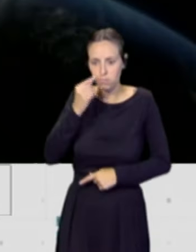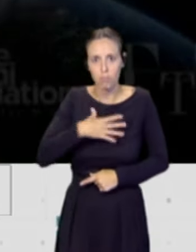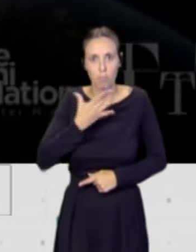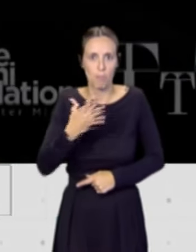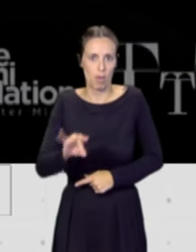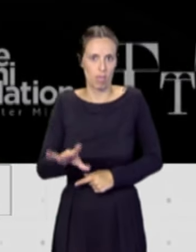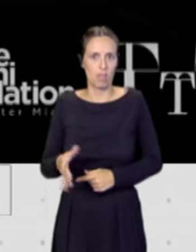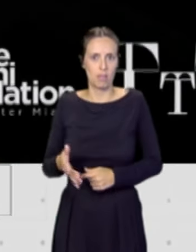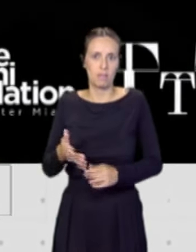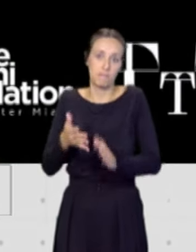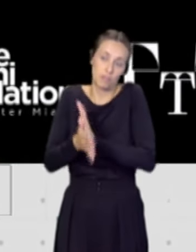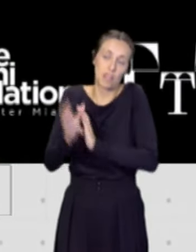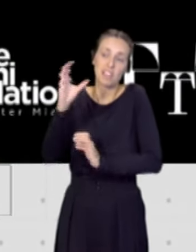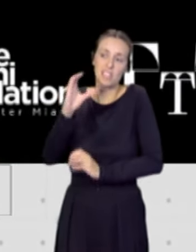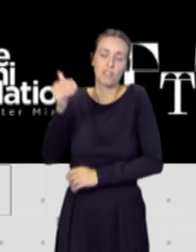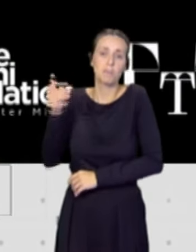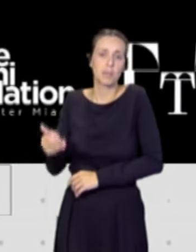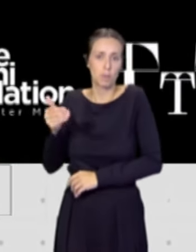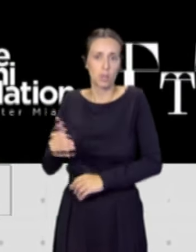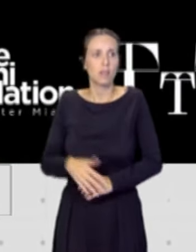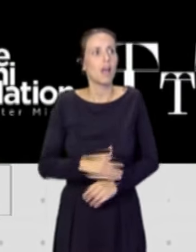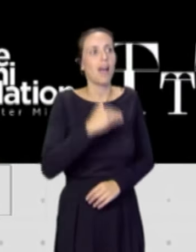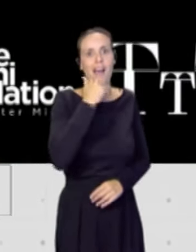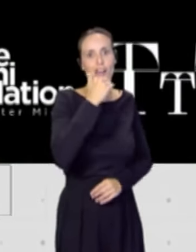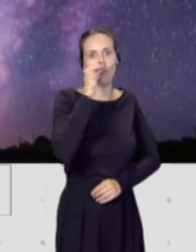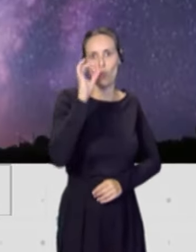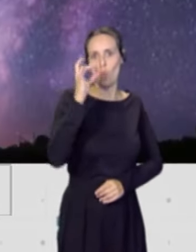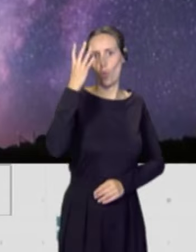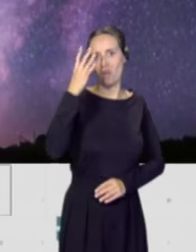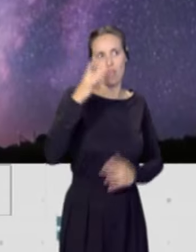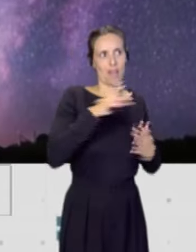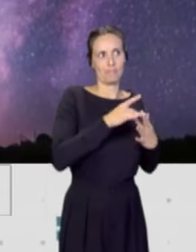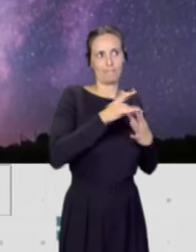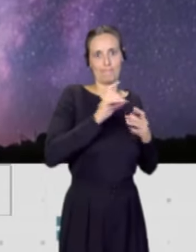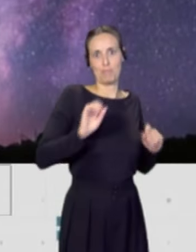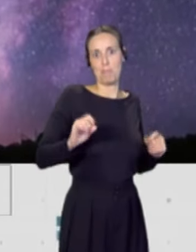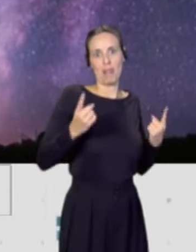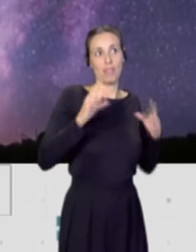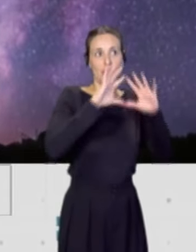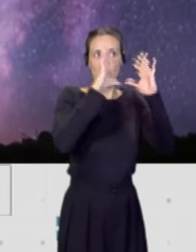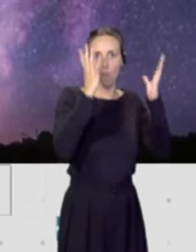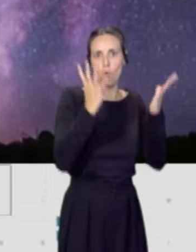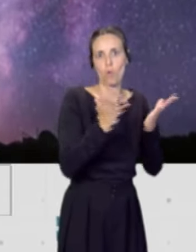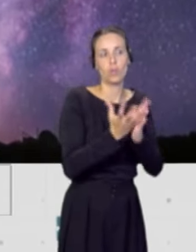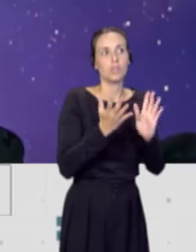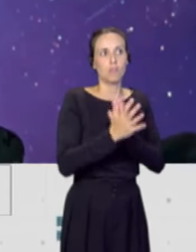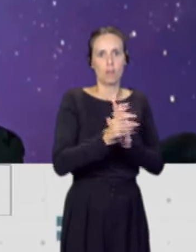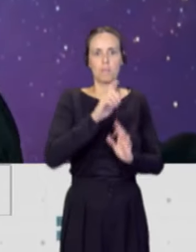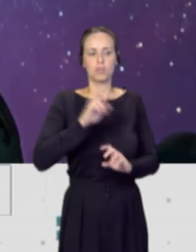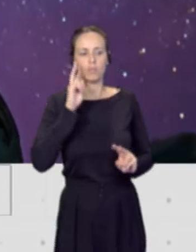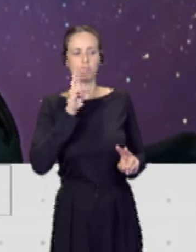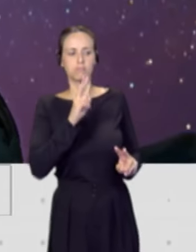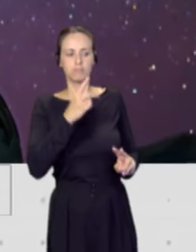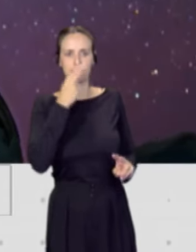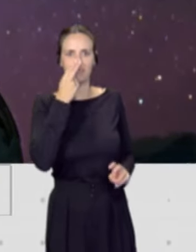que científicamente sean de importancia. Es una iniciativa pionera, ya decimos a nivel mundial, que habrá mucha gente observando e interesada, porque,